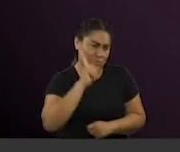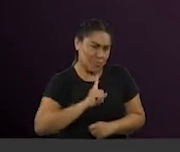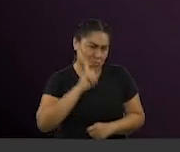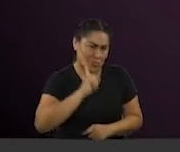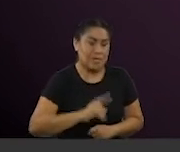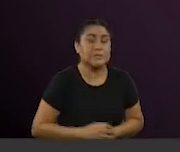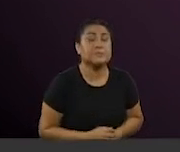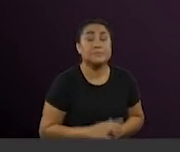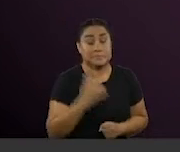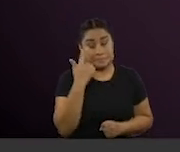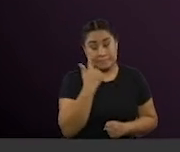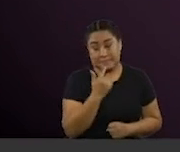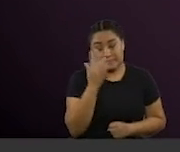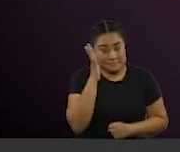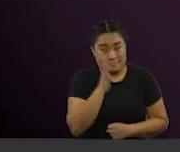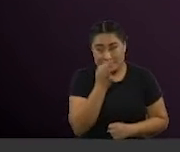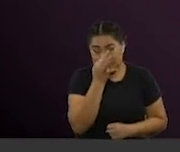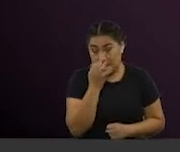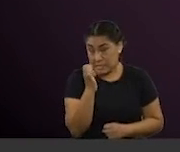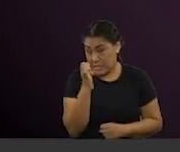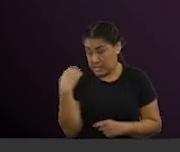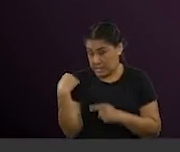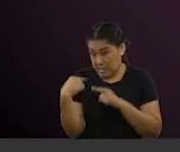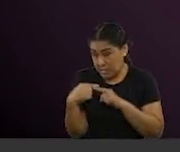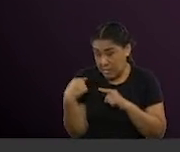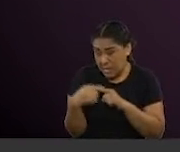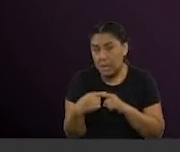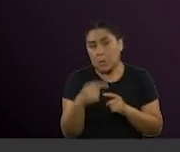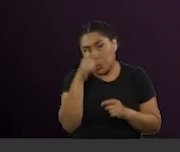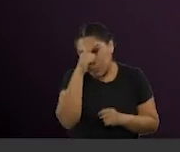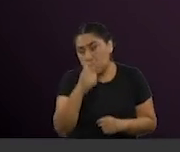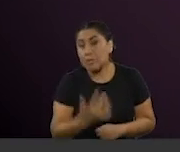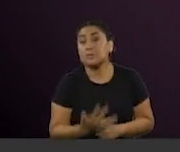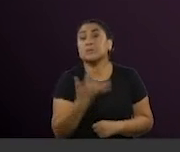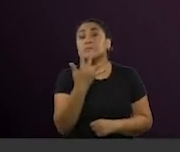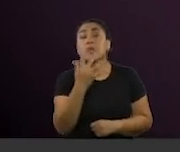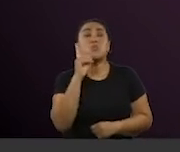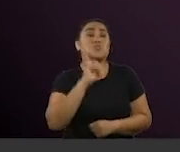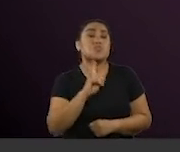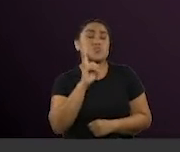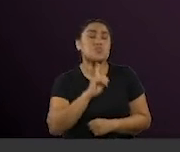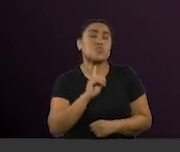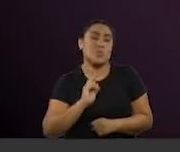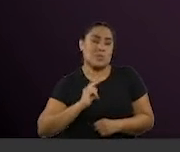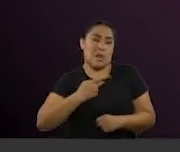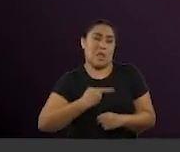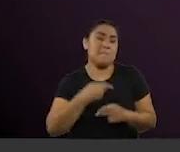Mire, tan solo en enero de este año se contabilizaron cinco transfeminicidios.